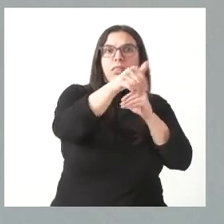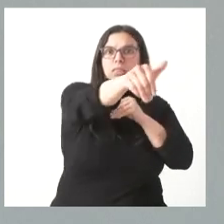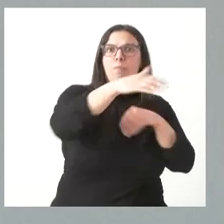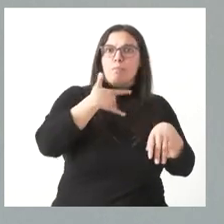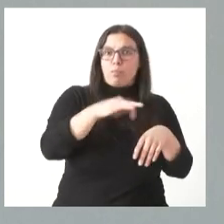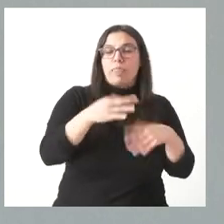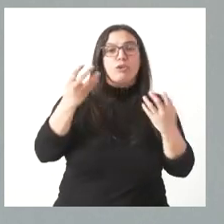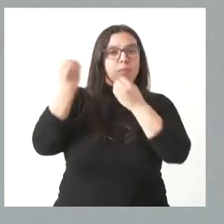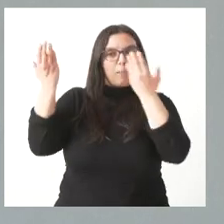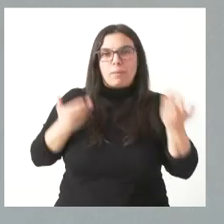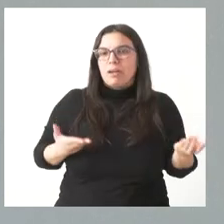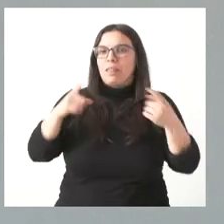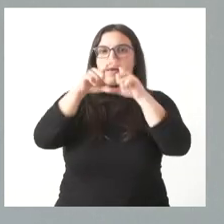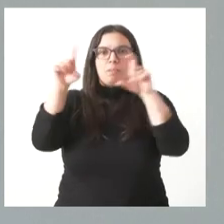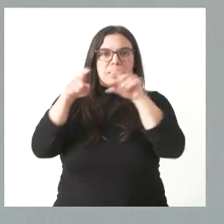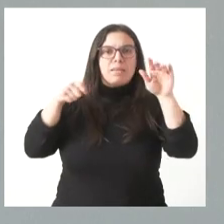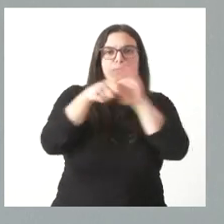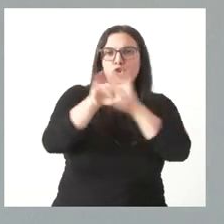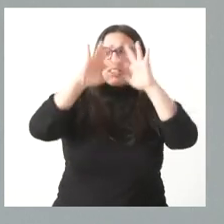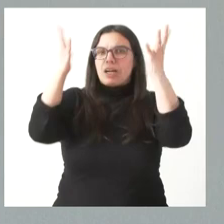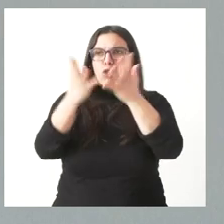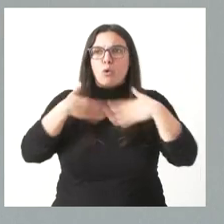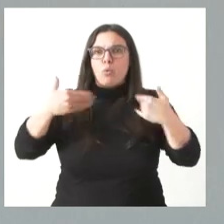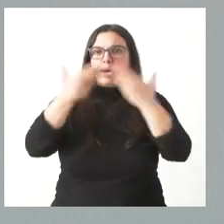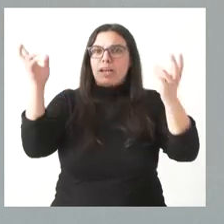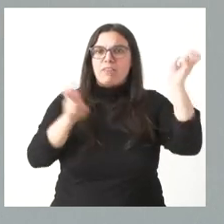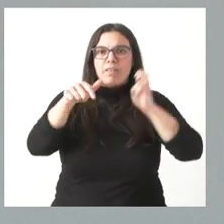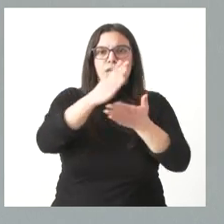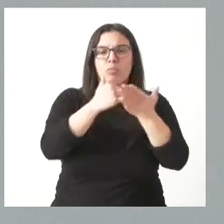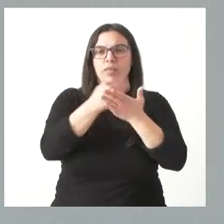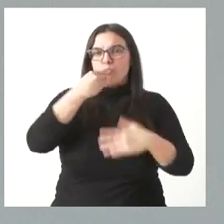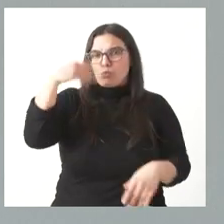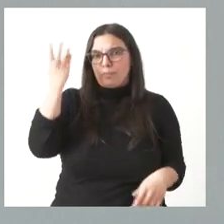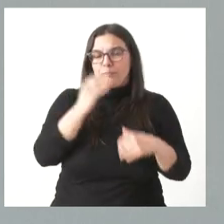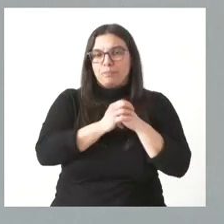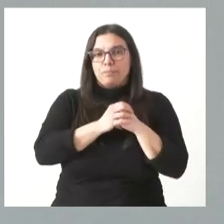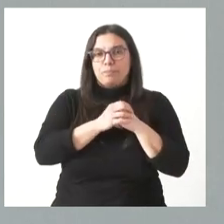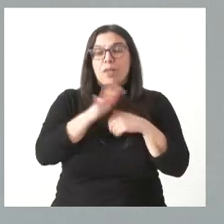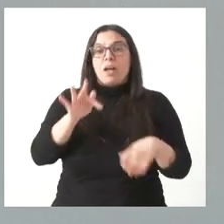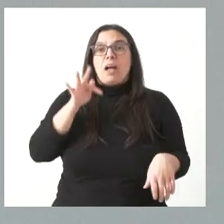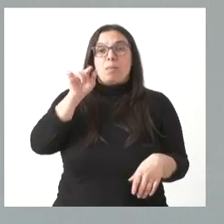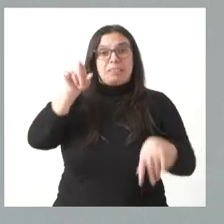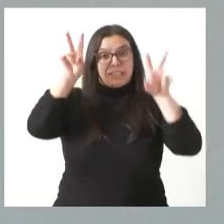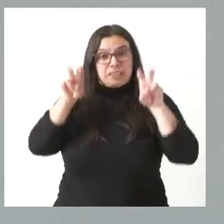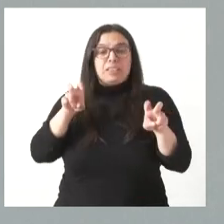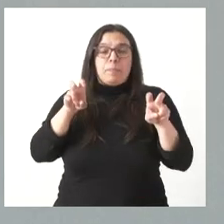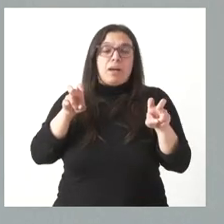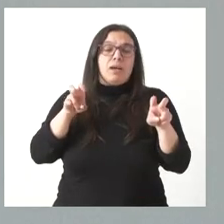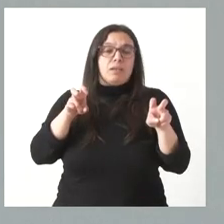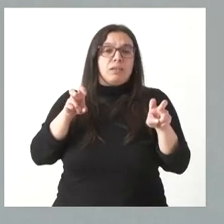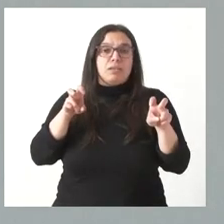siempre es bienvenida cualquier inversión internacional que viene a nuestra comunidad autónoma. Tiene, además, este tema mucha